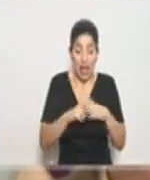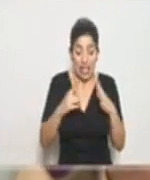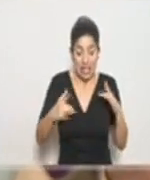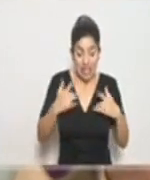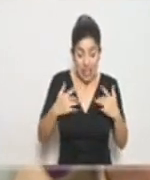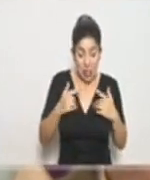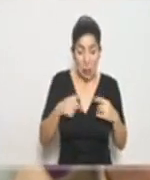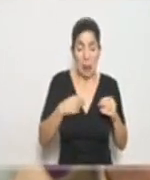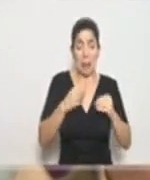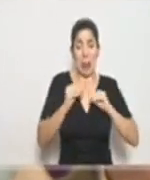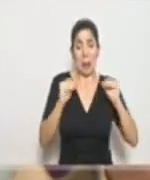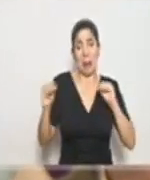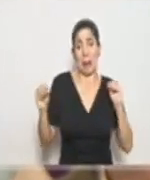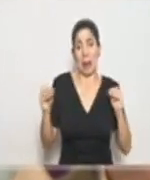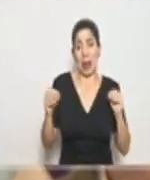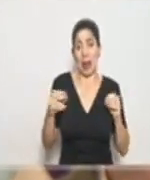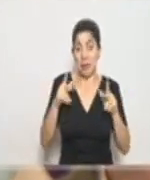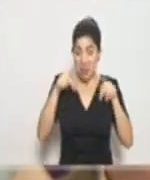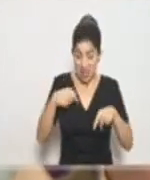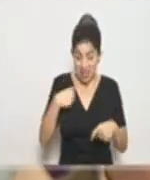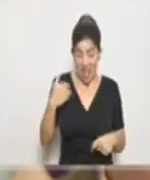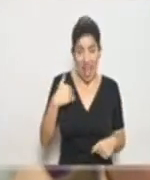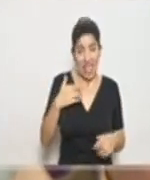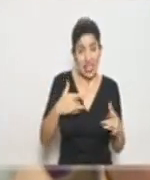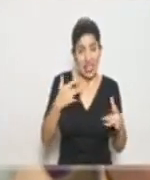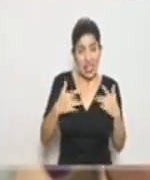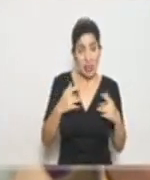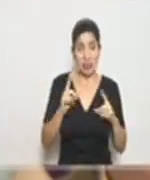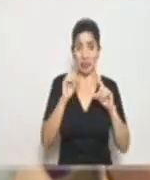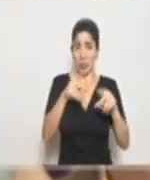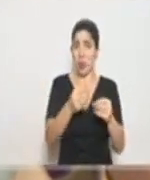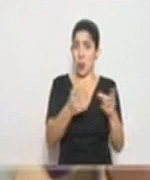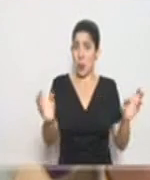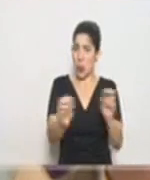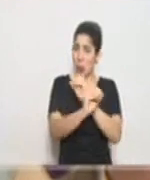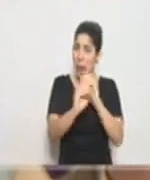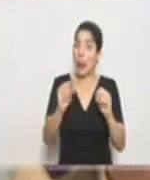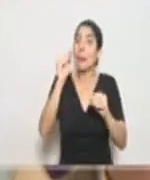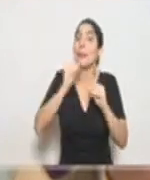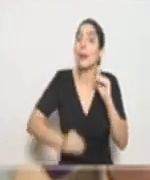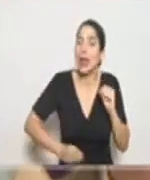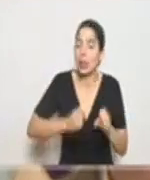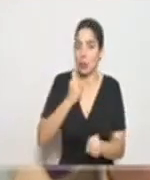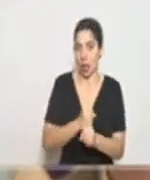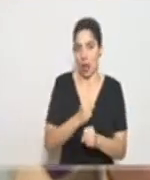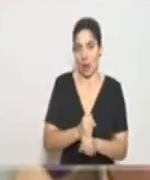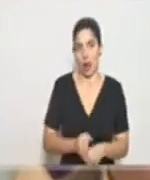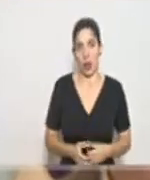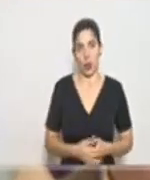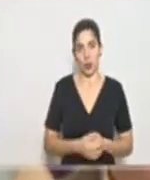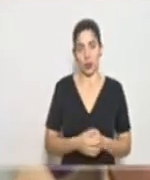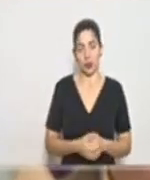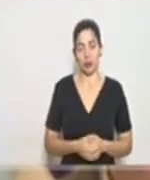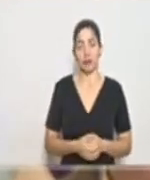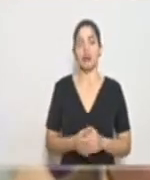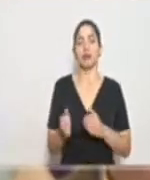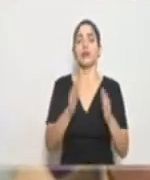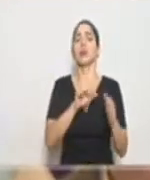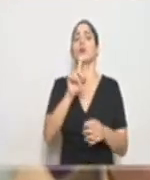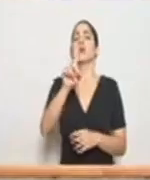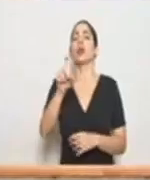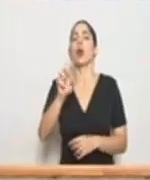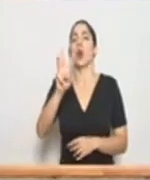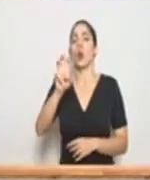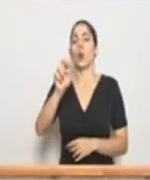gente con síntomas respiratorios no tiene que estar haciendo nada, yendo a ningún lugar público y menos a un lugar de trabajo. Una consulta